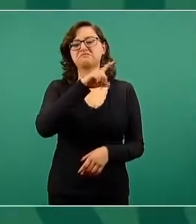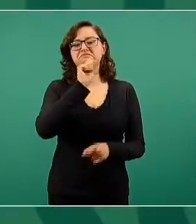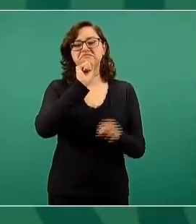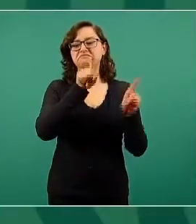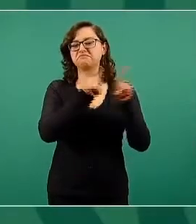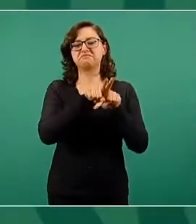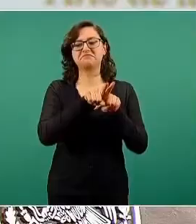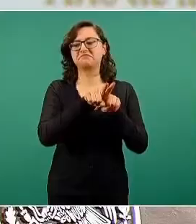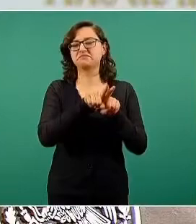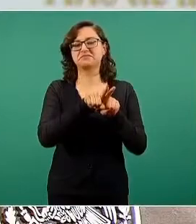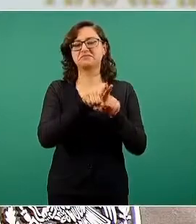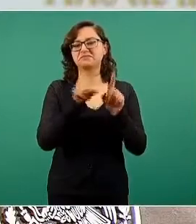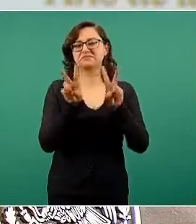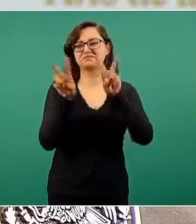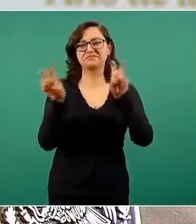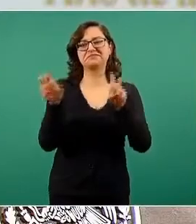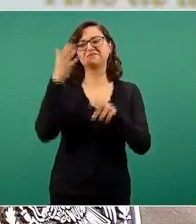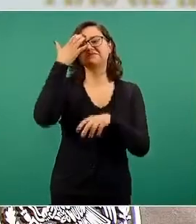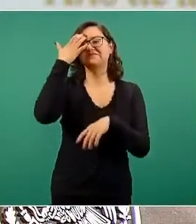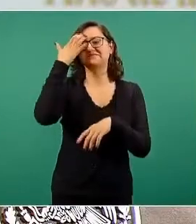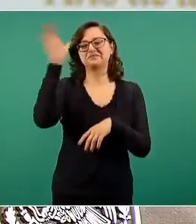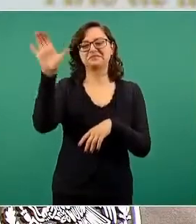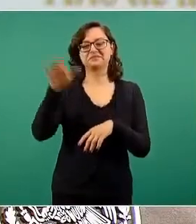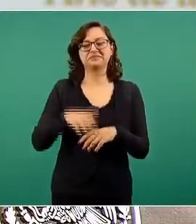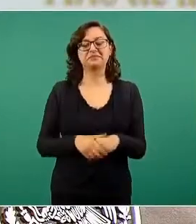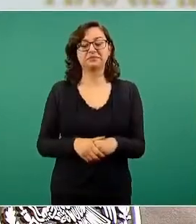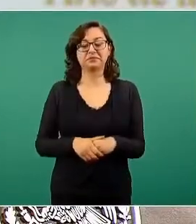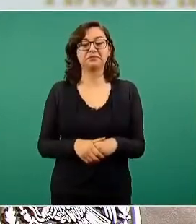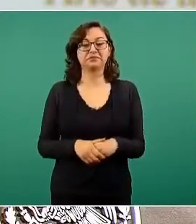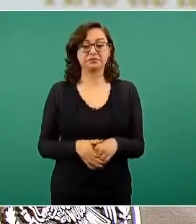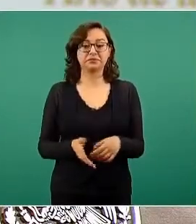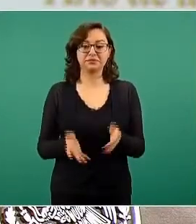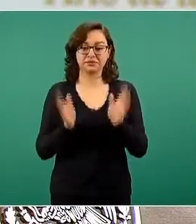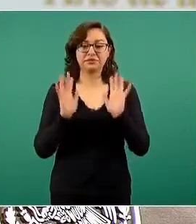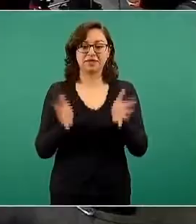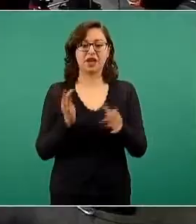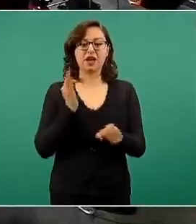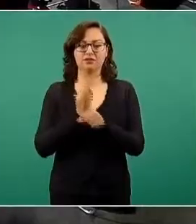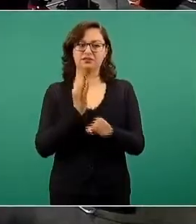sobre este asunto, ahora yo creo que sí se va a enterar,